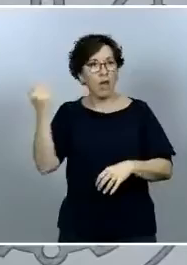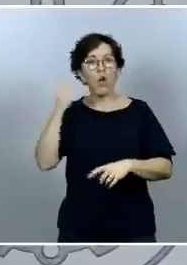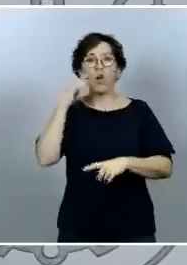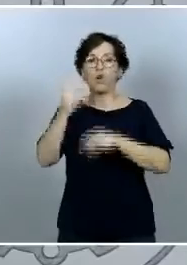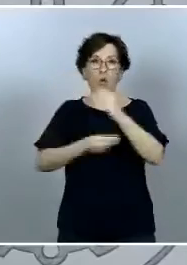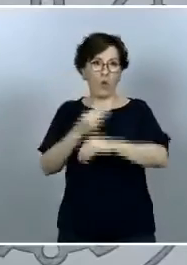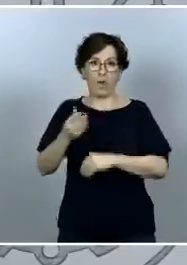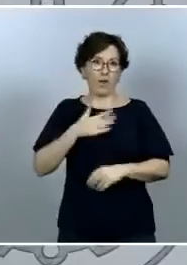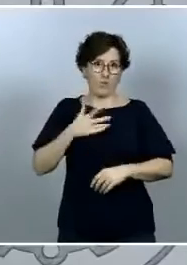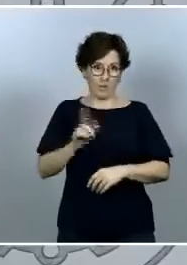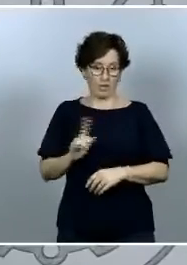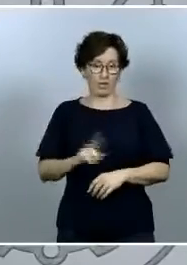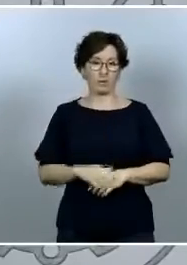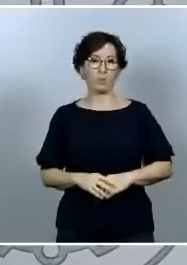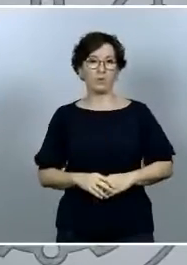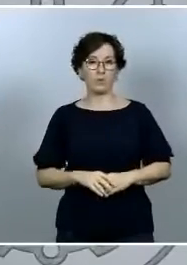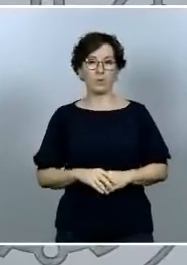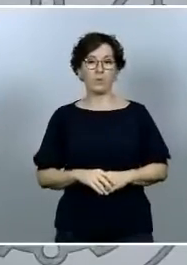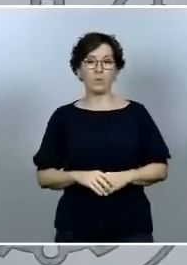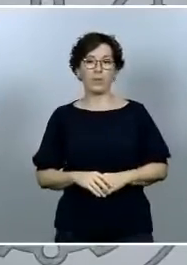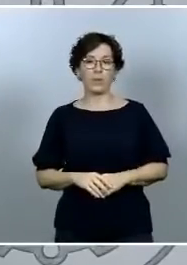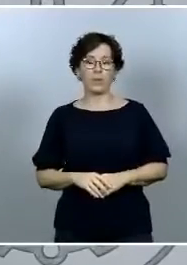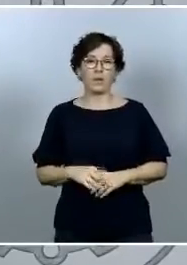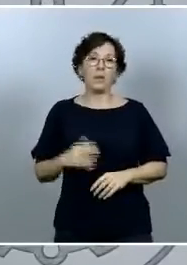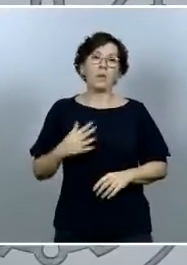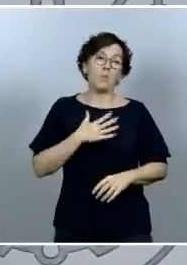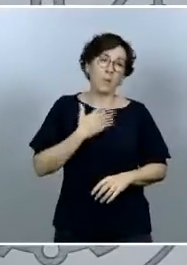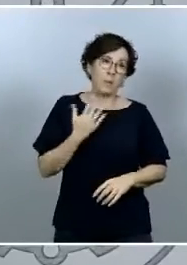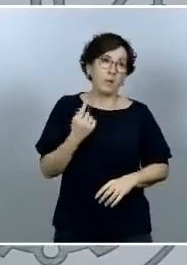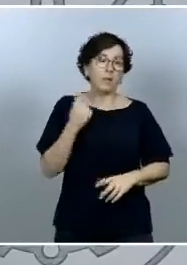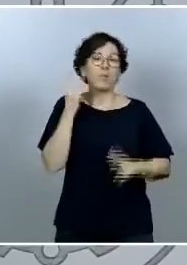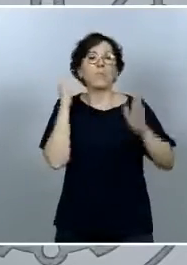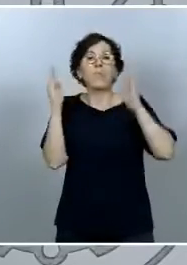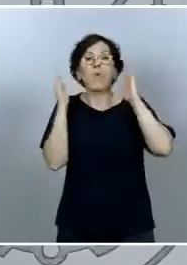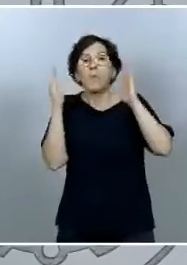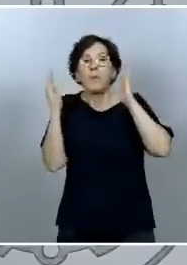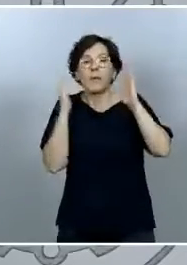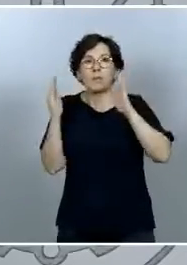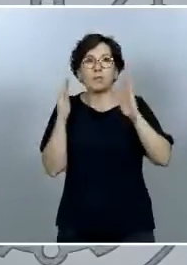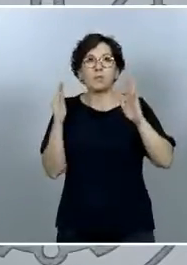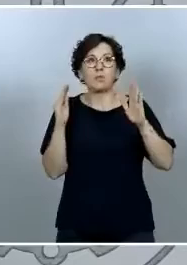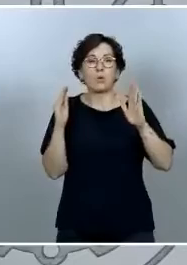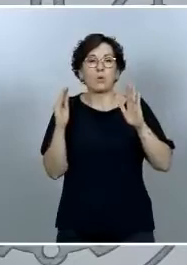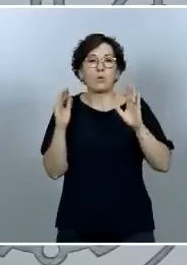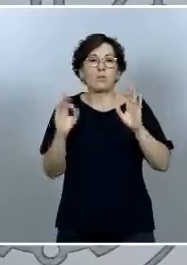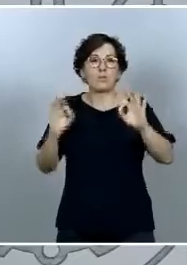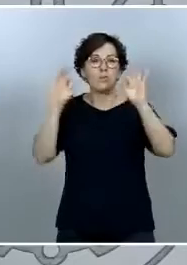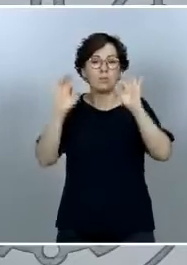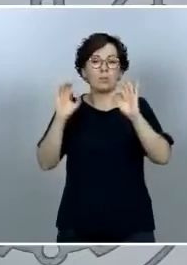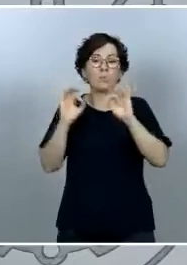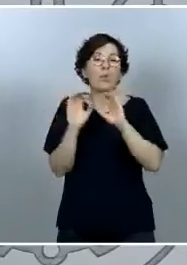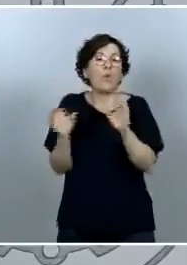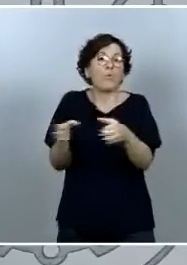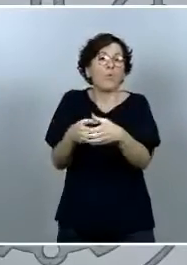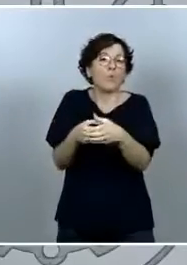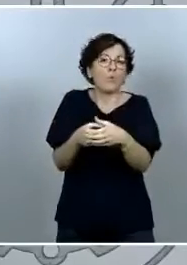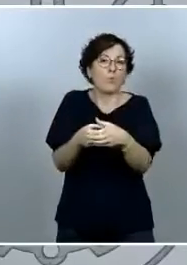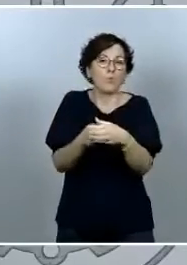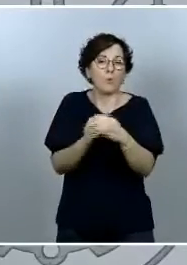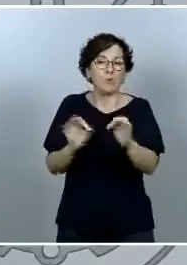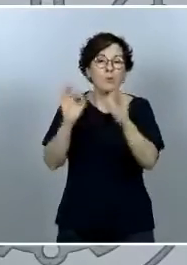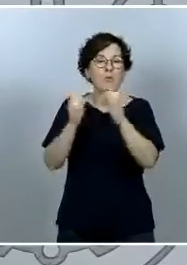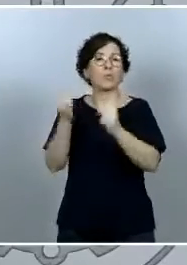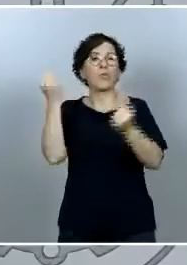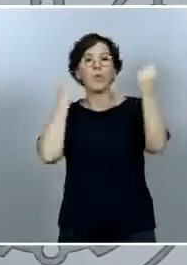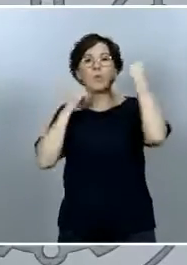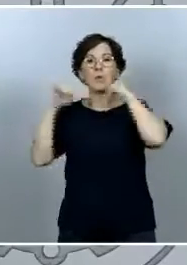independientemente de que pueda haber en un momento determinado por parte de algún grupo concreto algún comportamiento fuera de esa